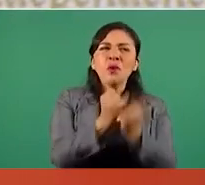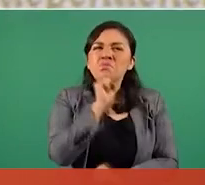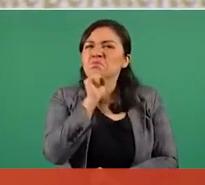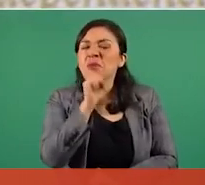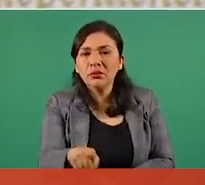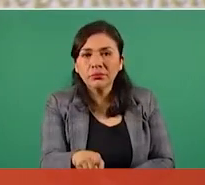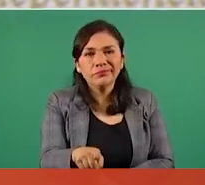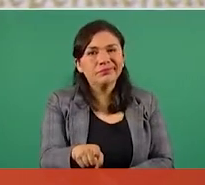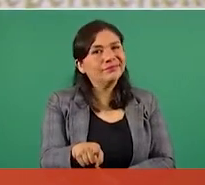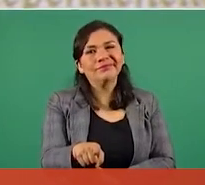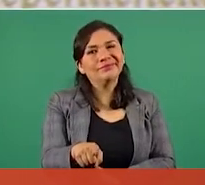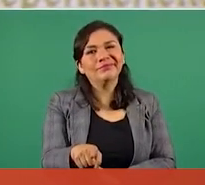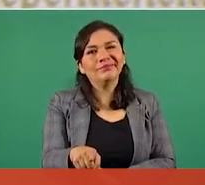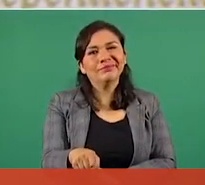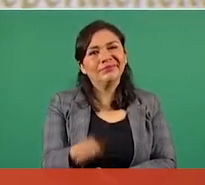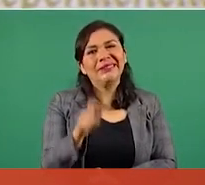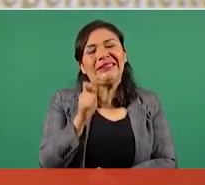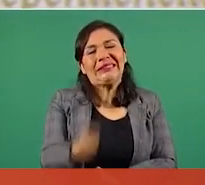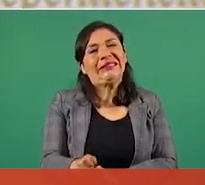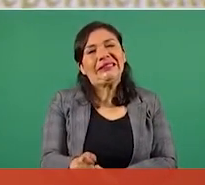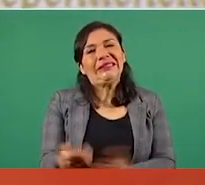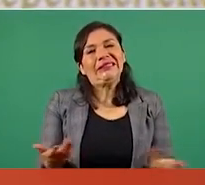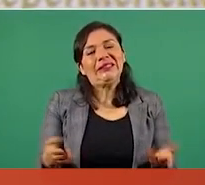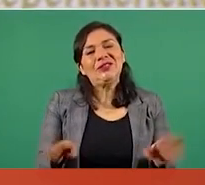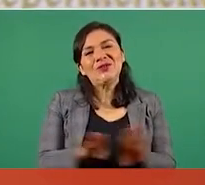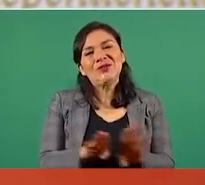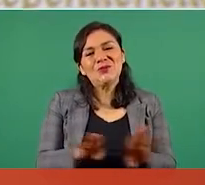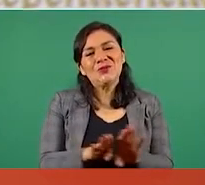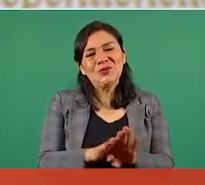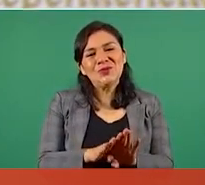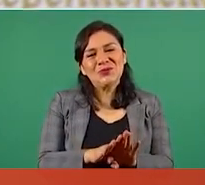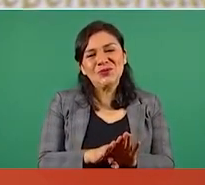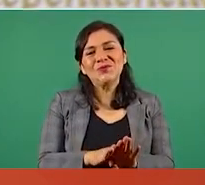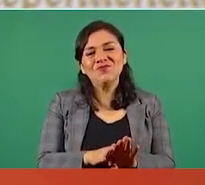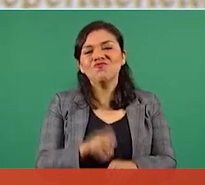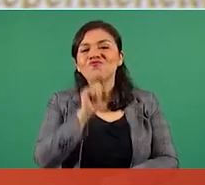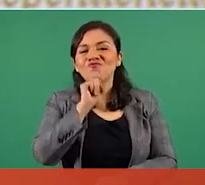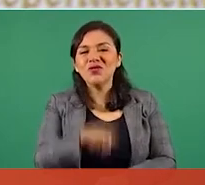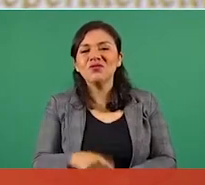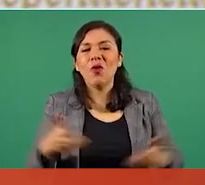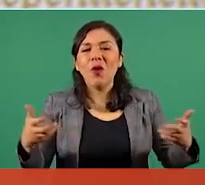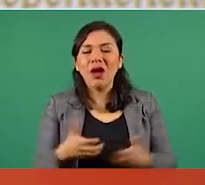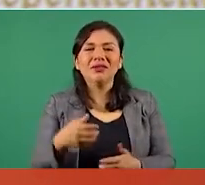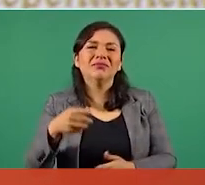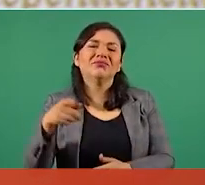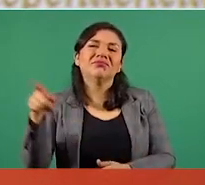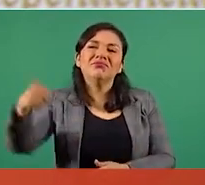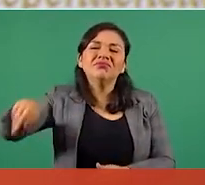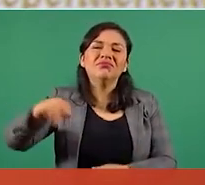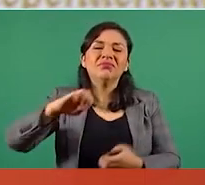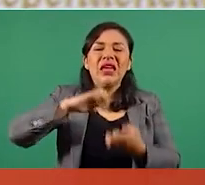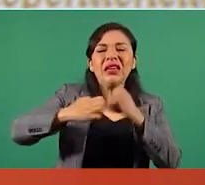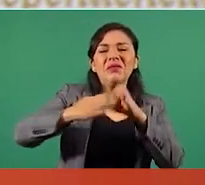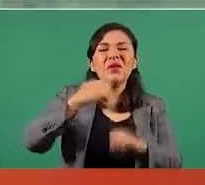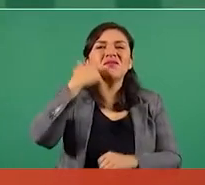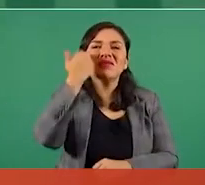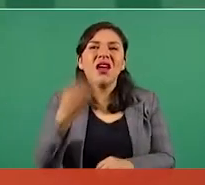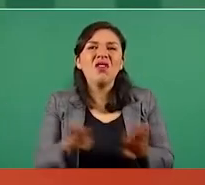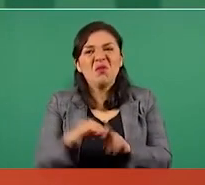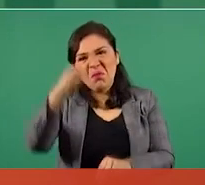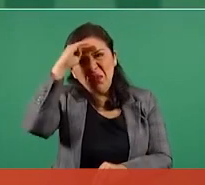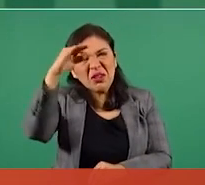que es uno de los propósitos que tienen nuestros opositores, que todo es lo mismo,